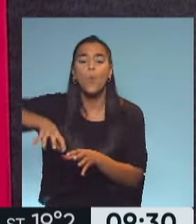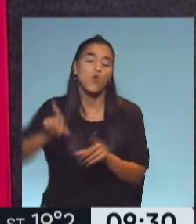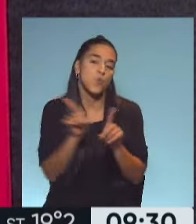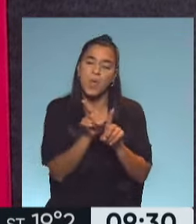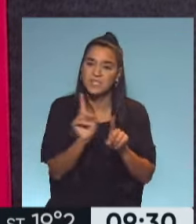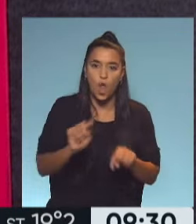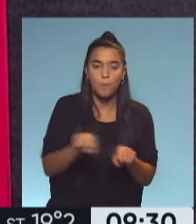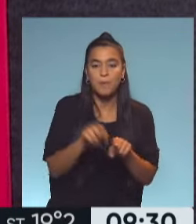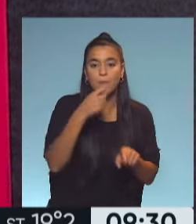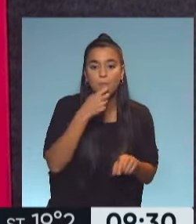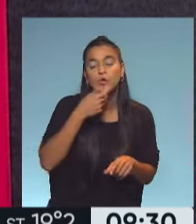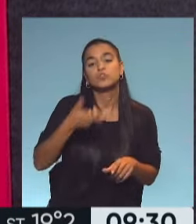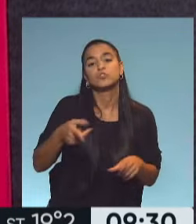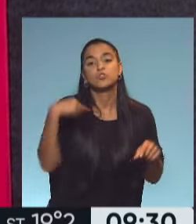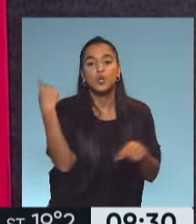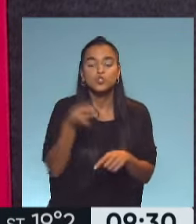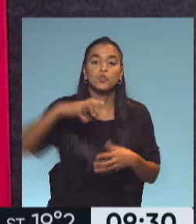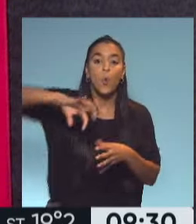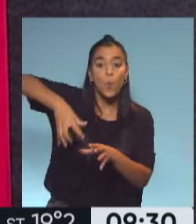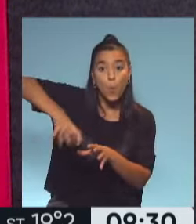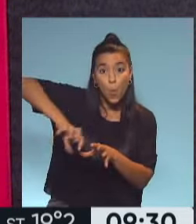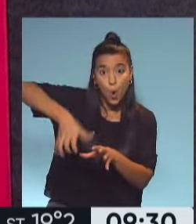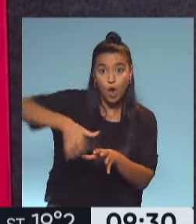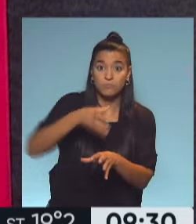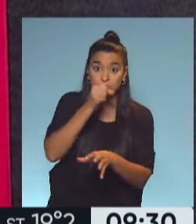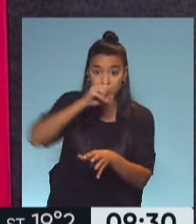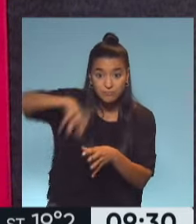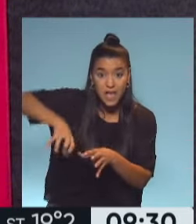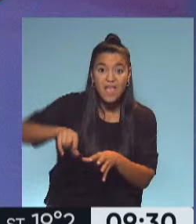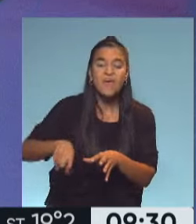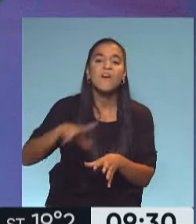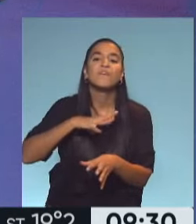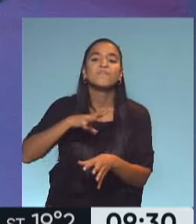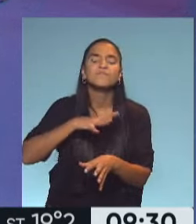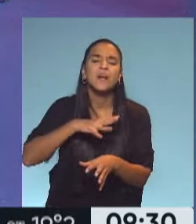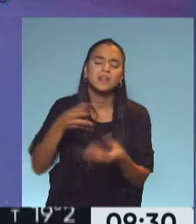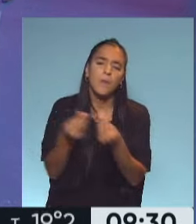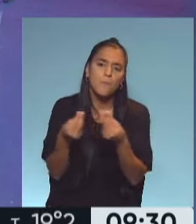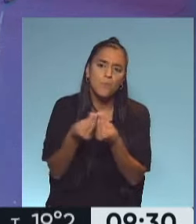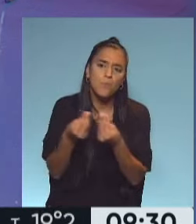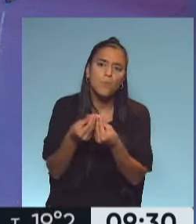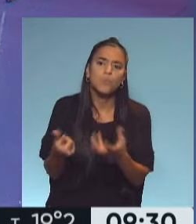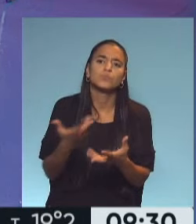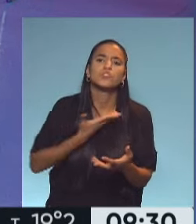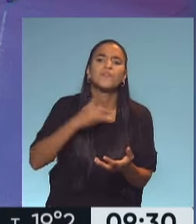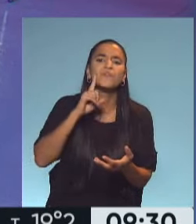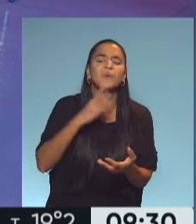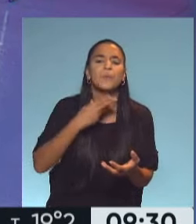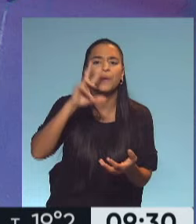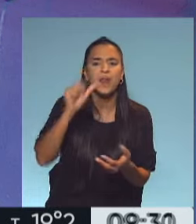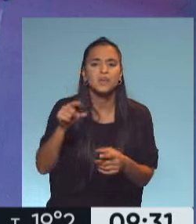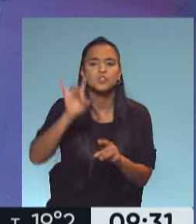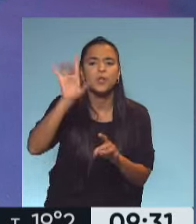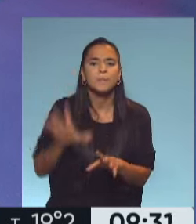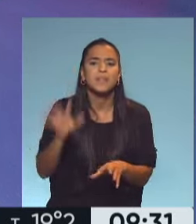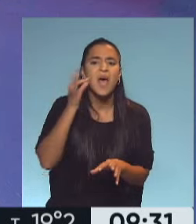mismo de hecho cuando nosotros tomamos el jugo de naranja exprimido ahí nos está faltando un montón de fibra. Nos estamos tomando